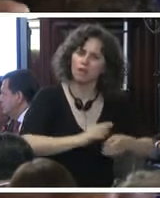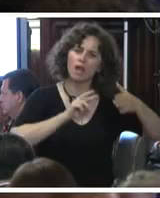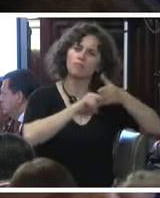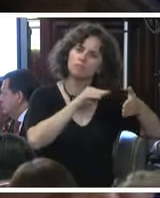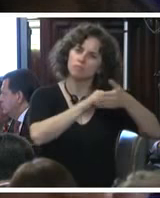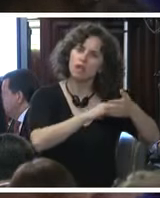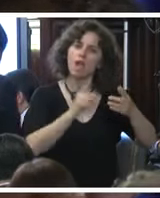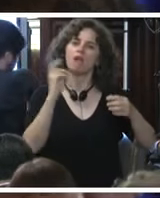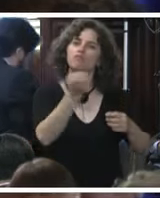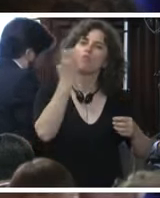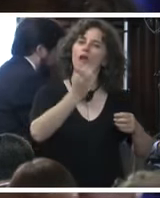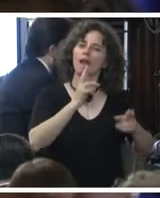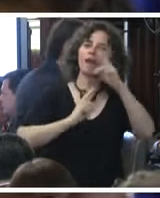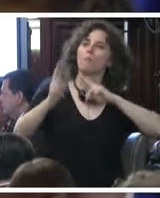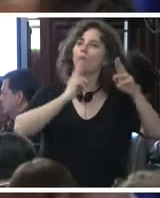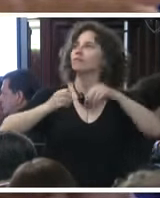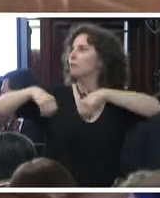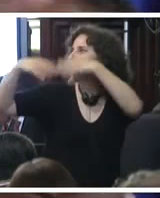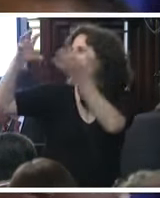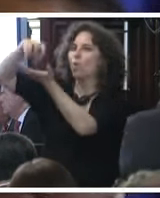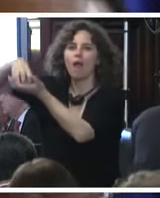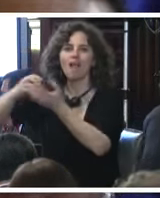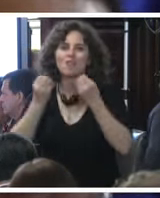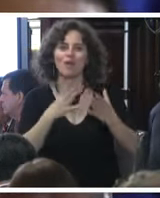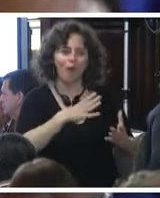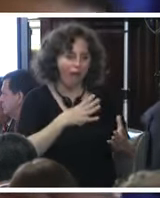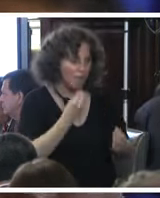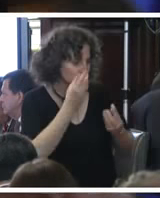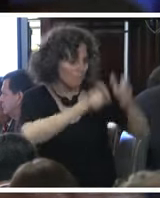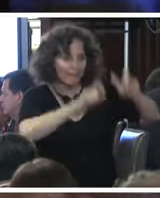Andan buscando la respuesta en el aire cuando tienen tantas...